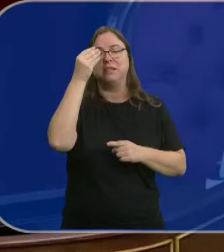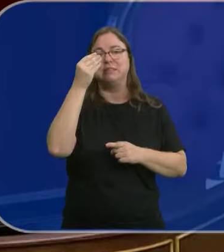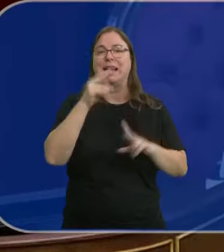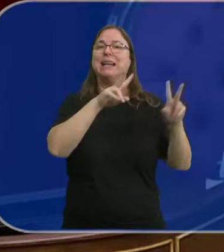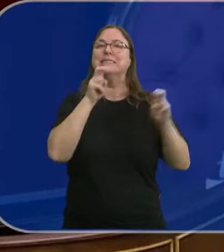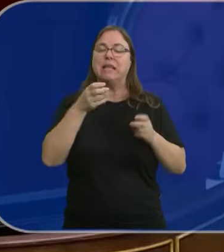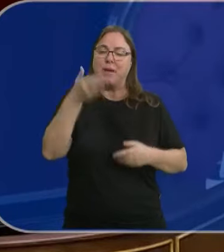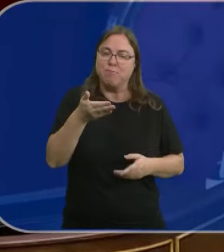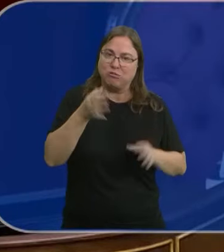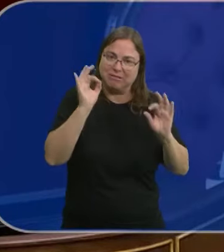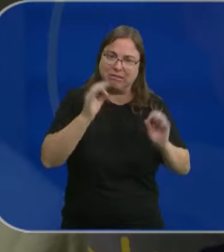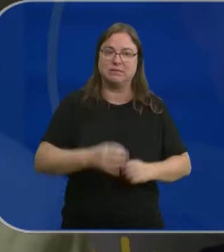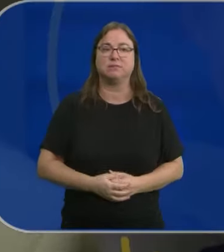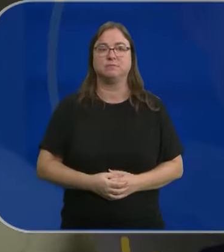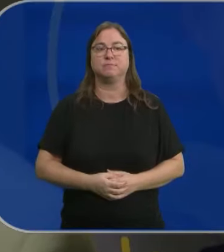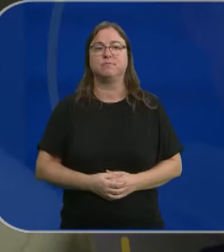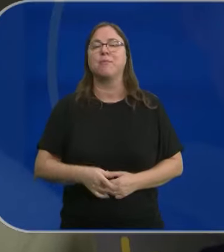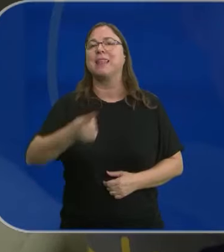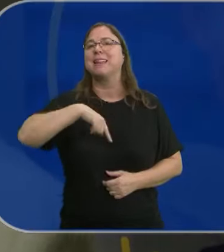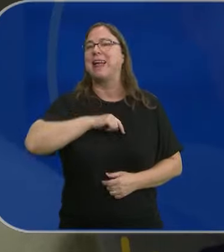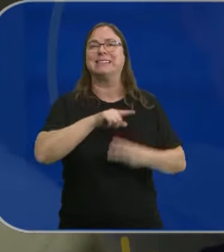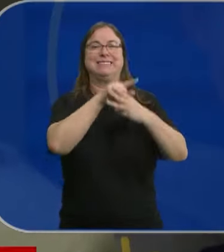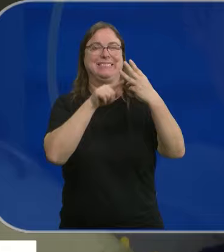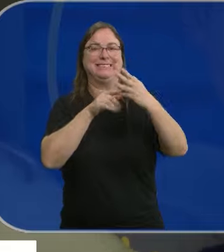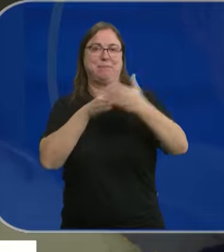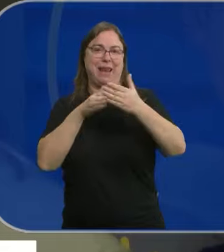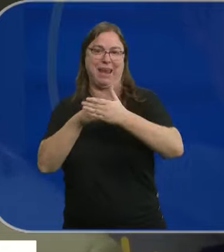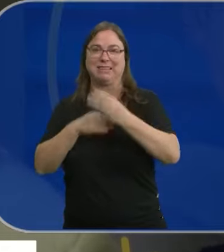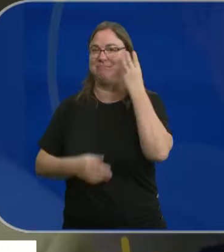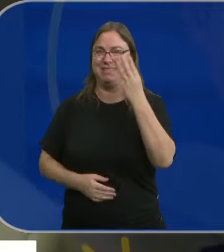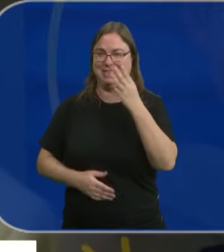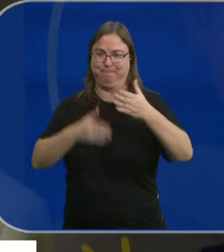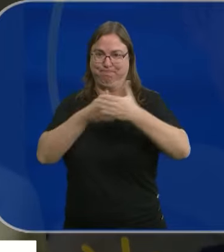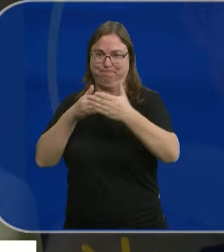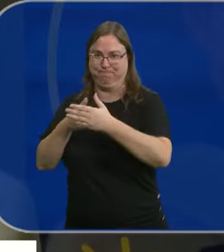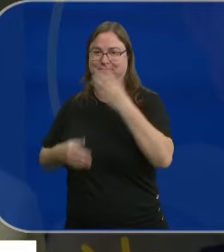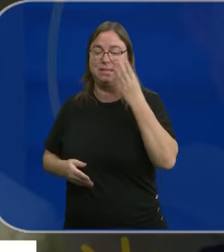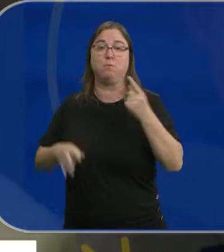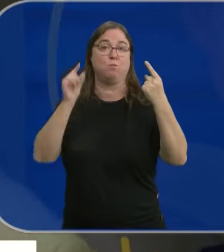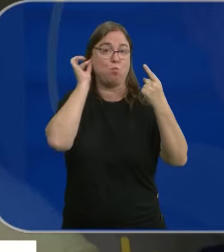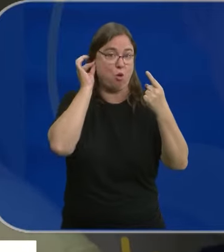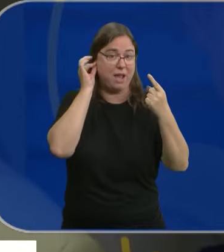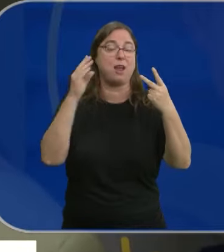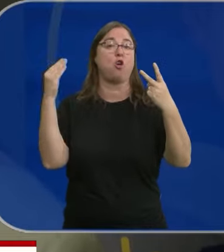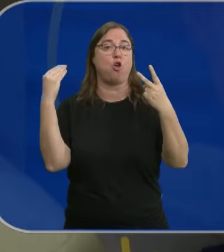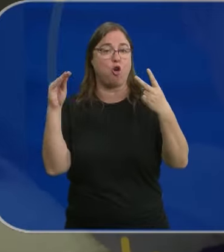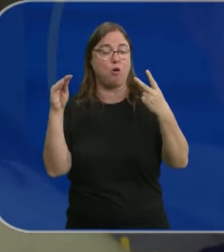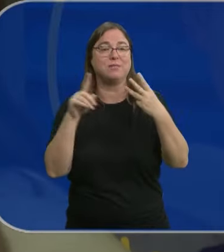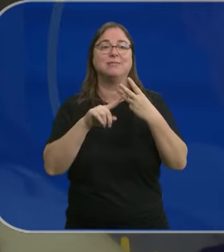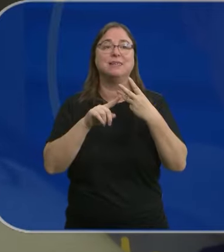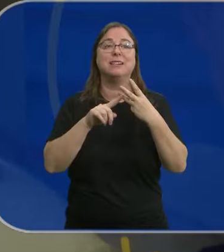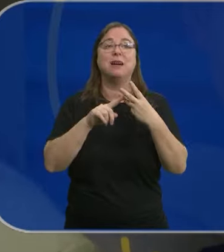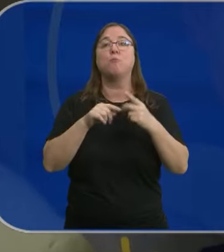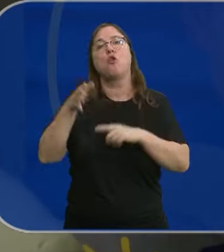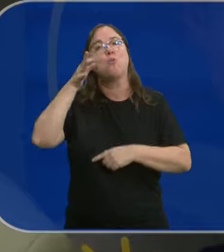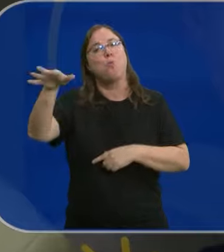sobre los temas que consideran relevantes. Tenemos como tres barreras, por decirlo así, de alguna manera, ¿no? Por ser mujer, por ser joven, pero también